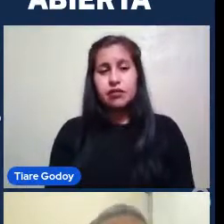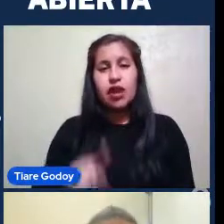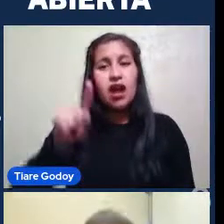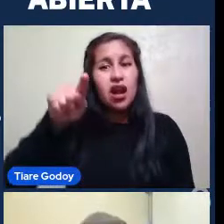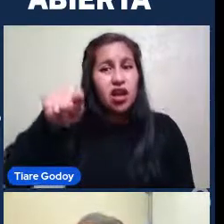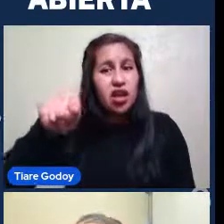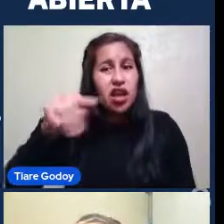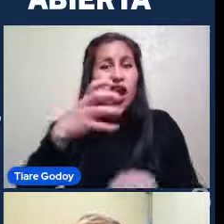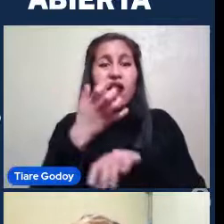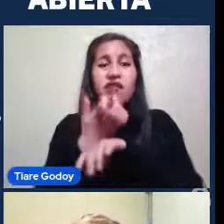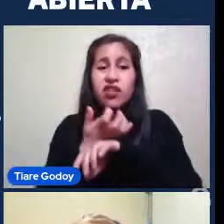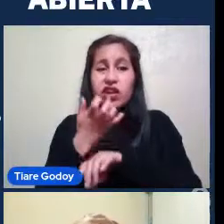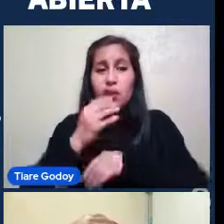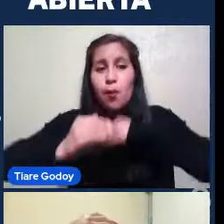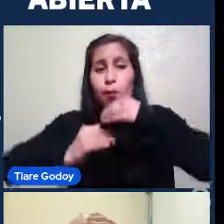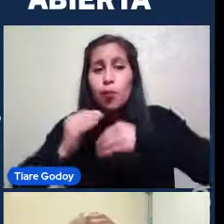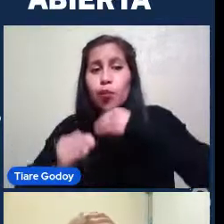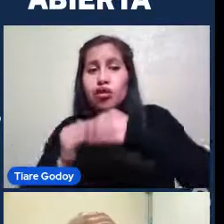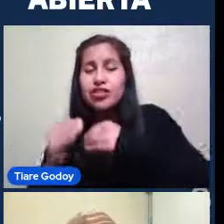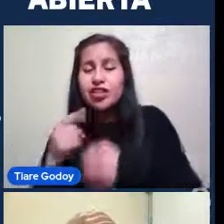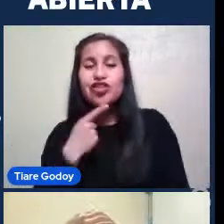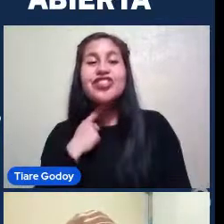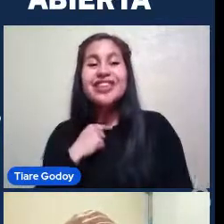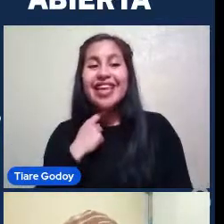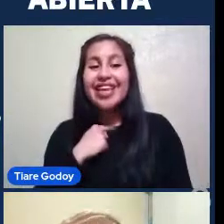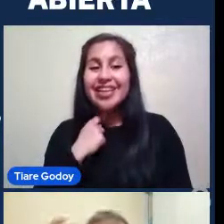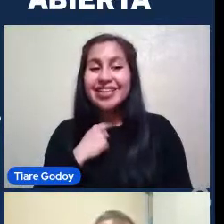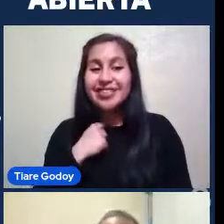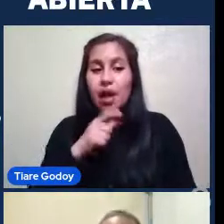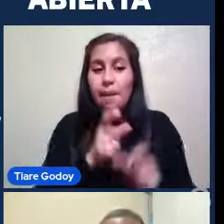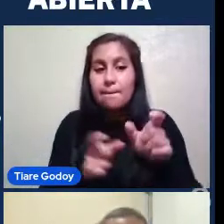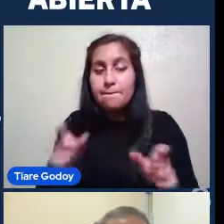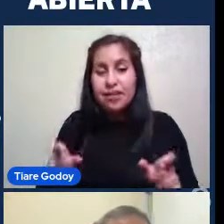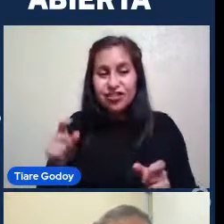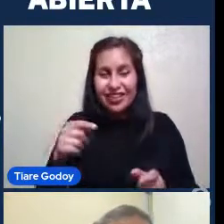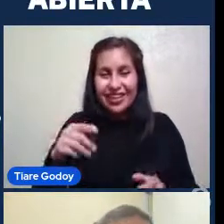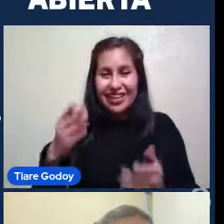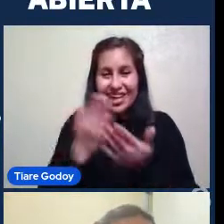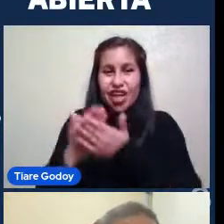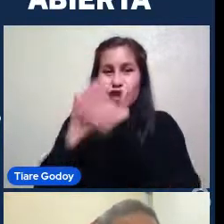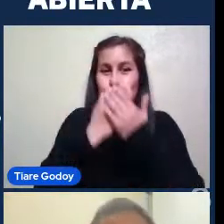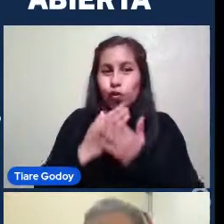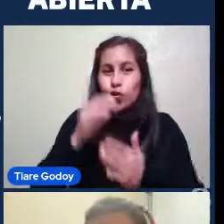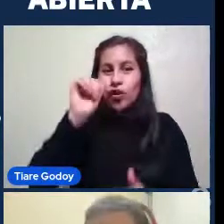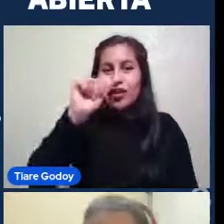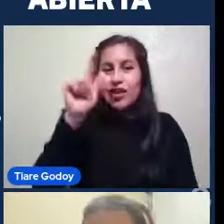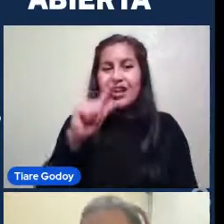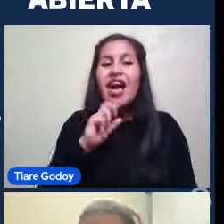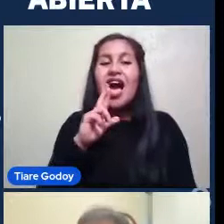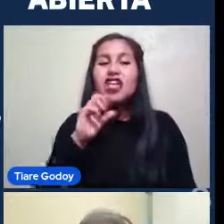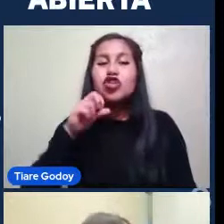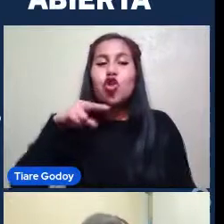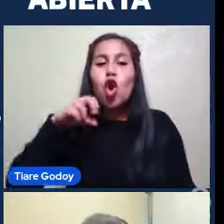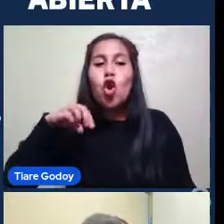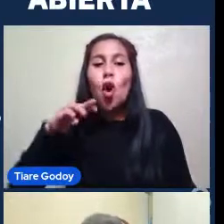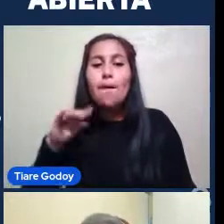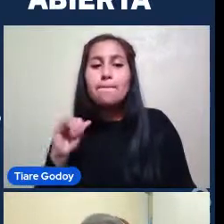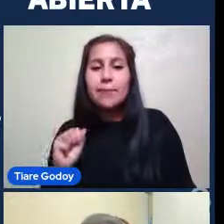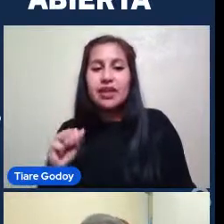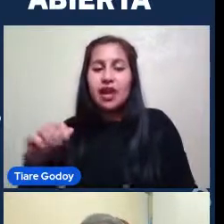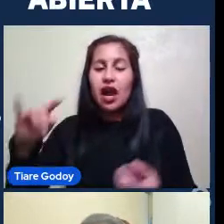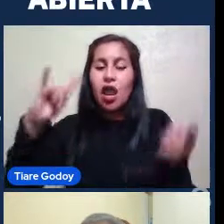Es donde ocurren Los procesos Que nos interesan A las personas Que estudiamos astronomía Por eso Les llamamos Las islas Del universo